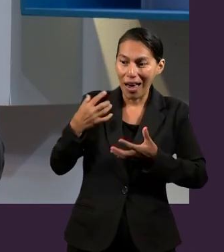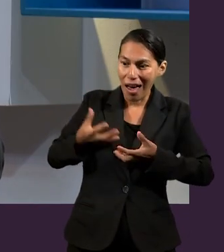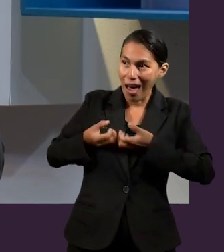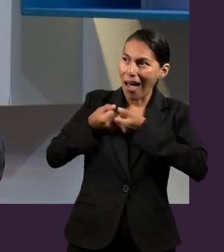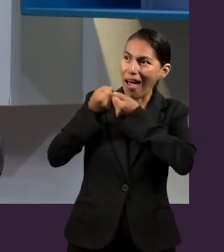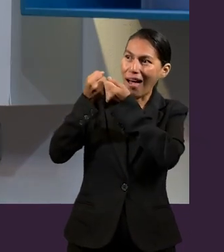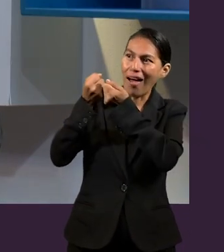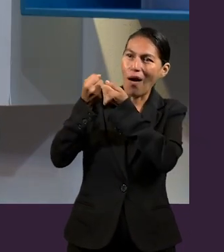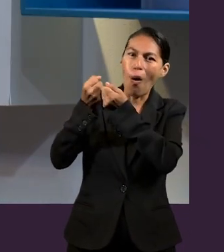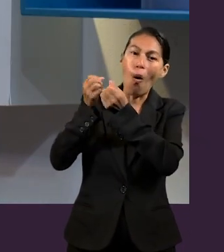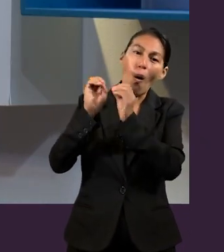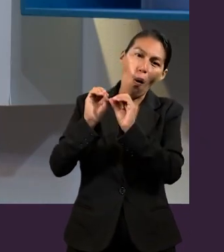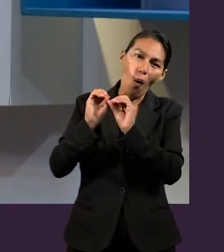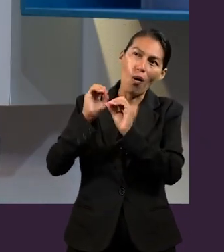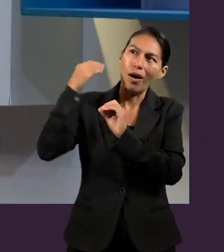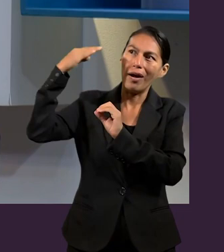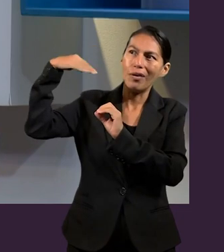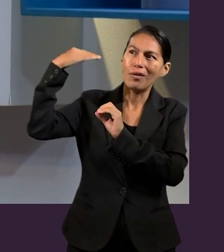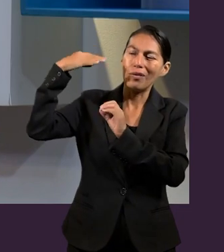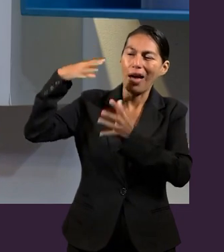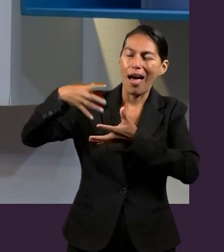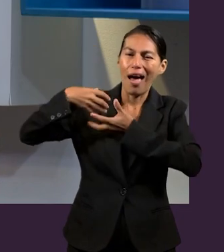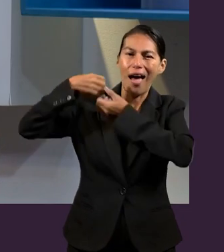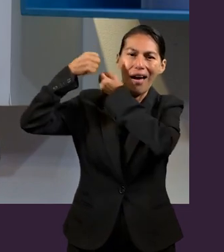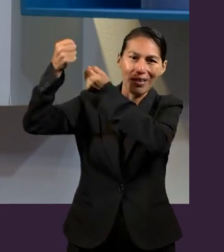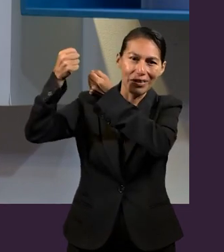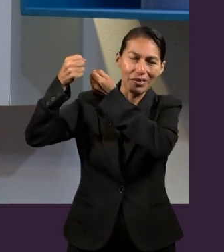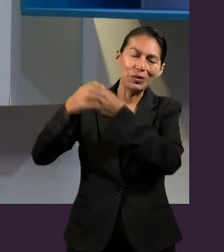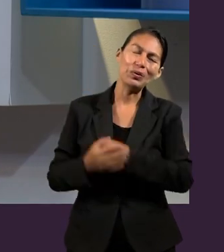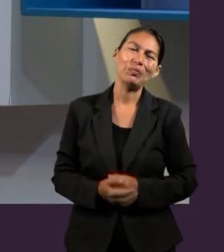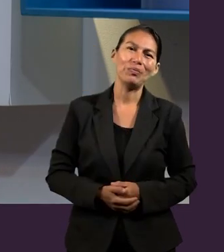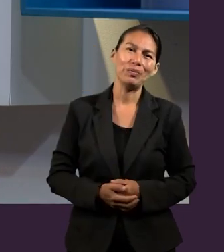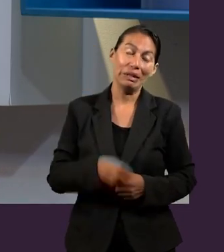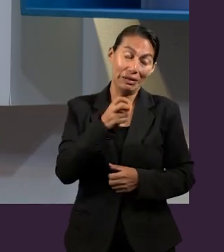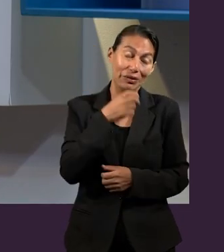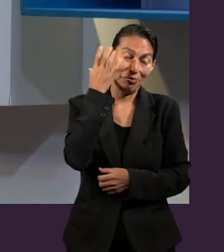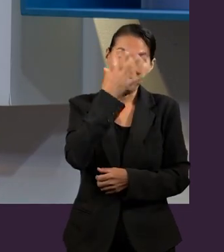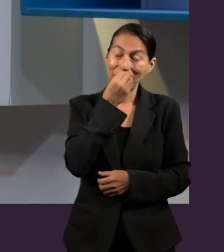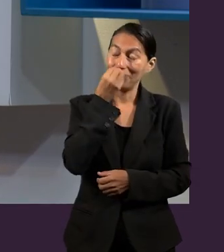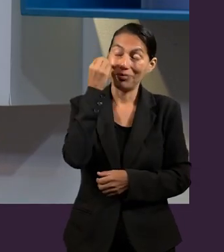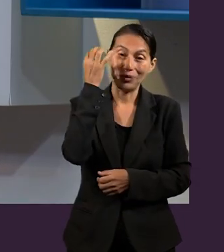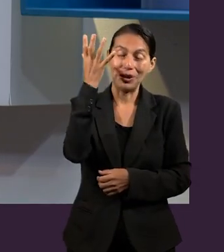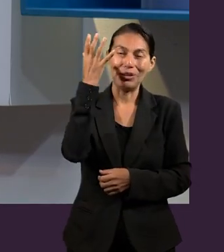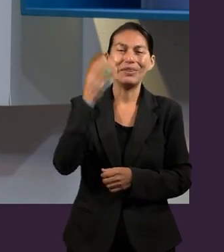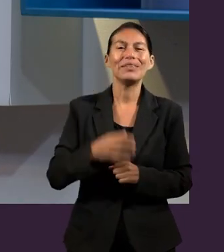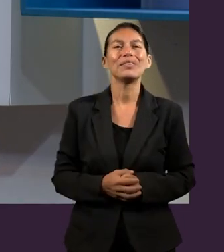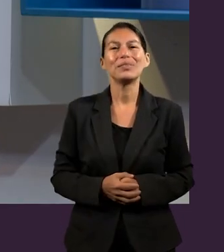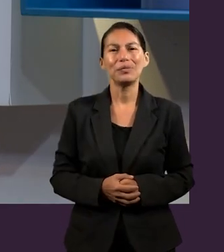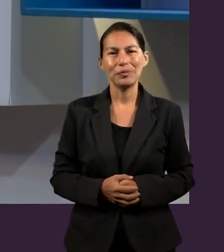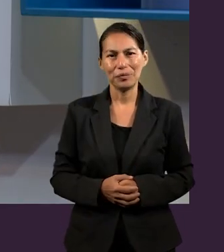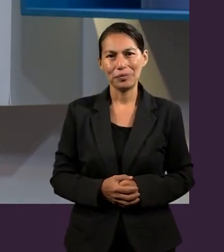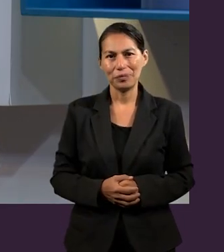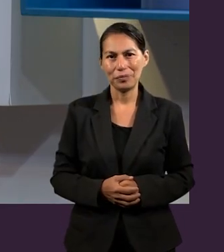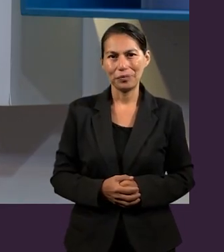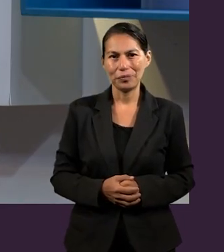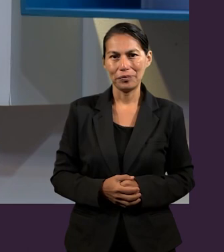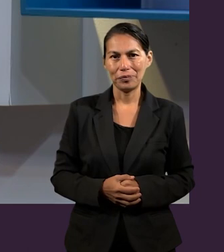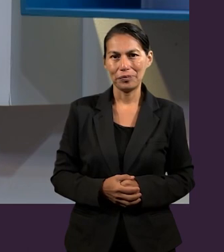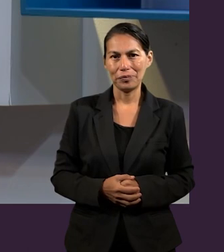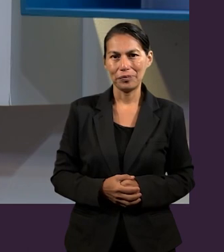los que nos rescata o que nos está buscando el Señor para rescatarnos. Y eso, pues realmente es